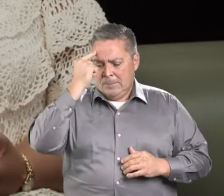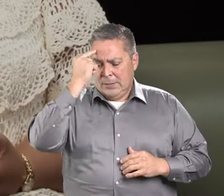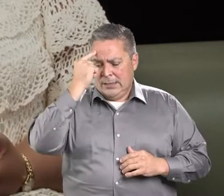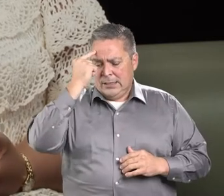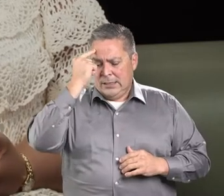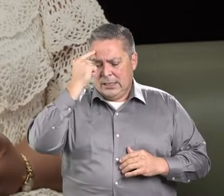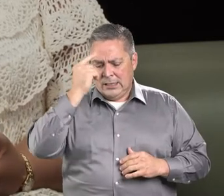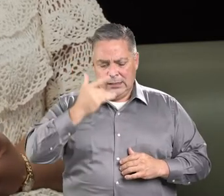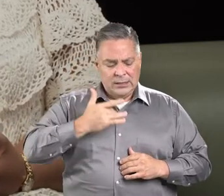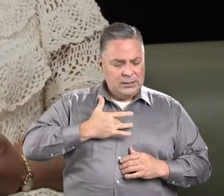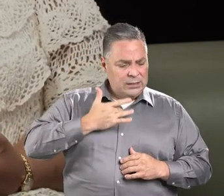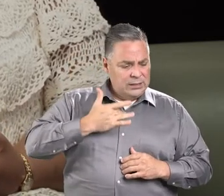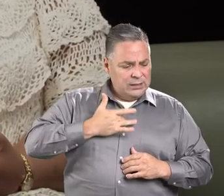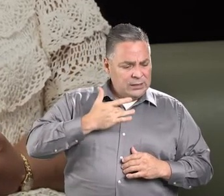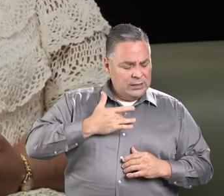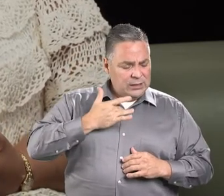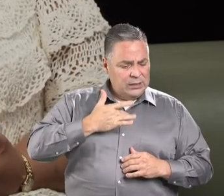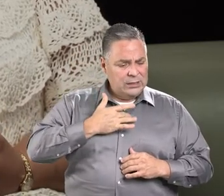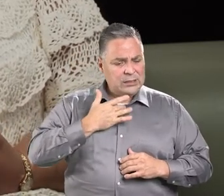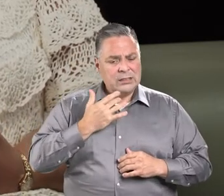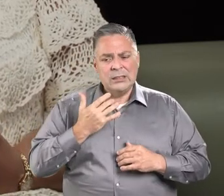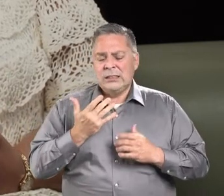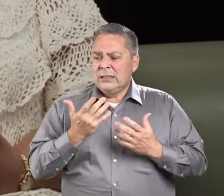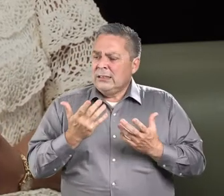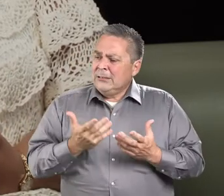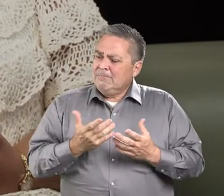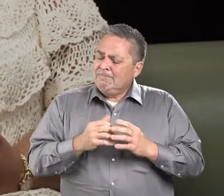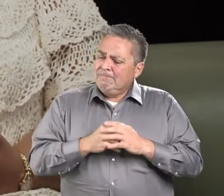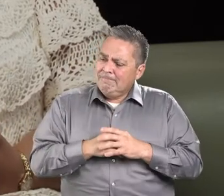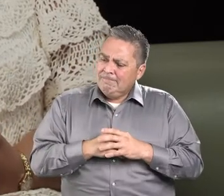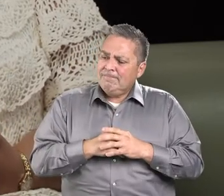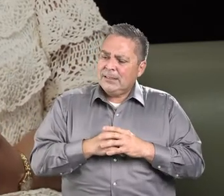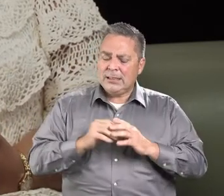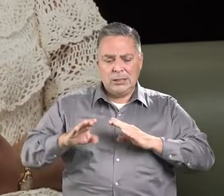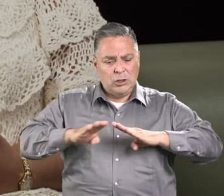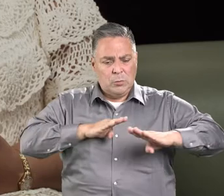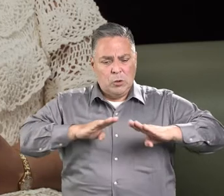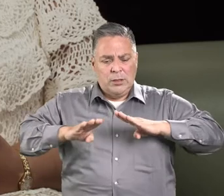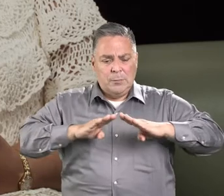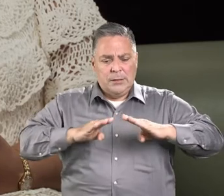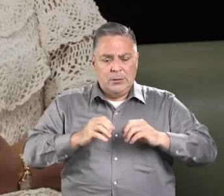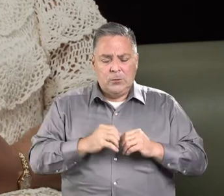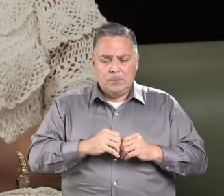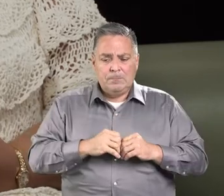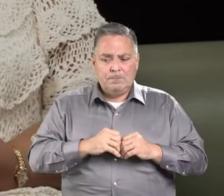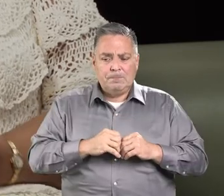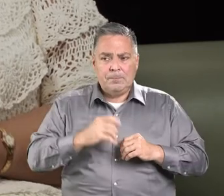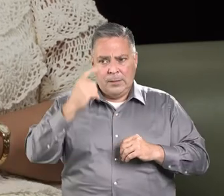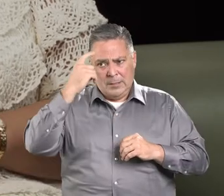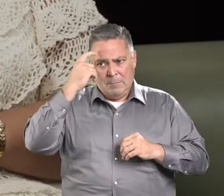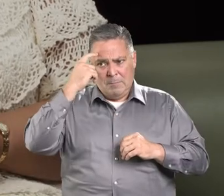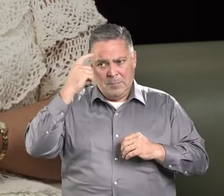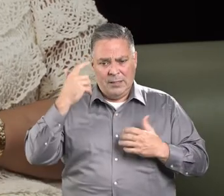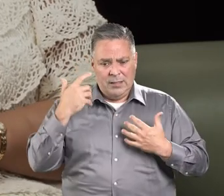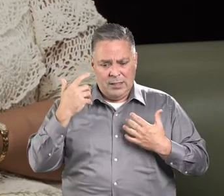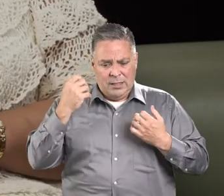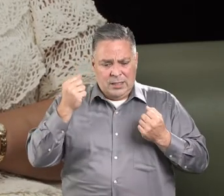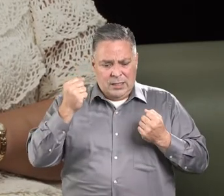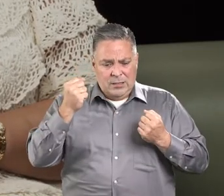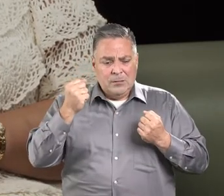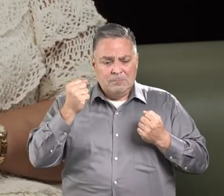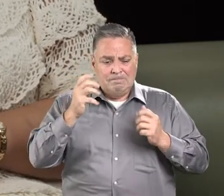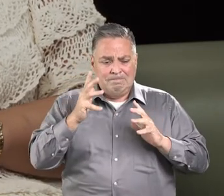comportamiento. Definitivamente cuando hablamos de trastorno de salud mental, está